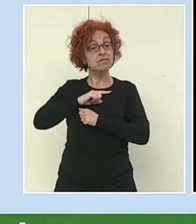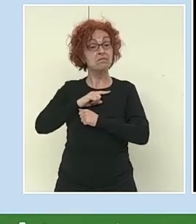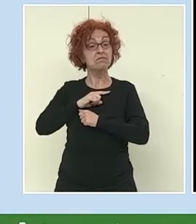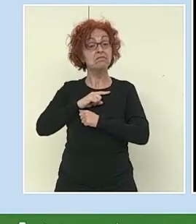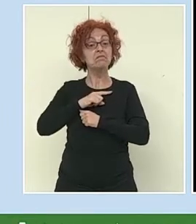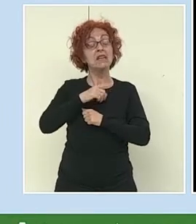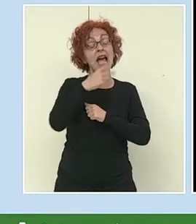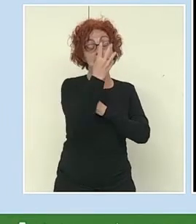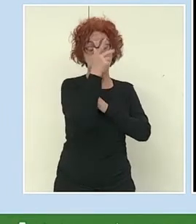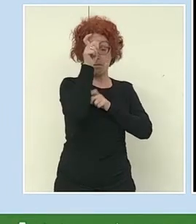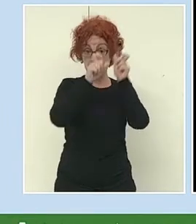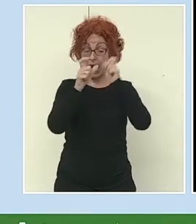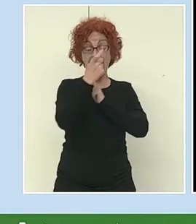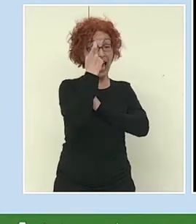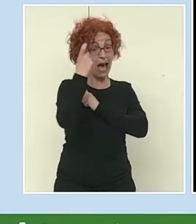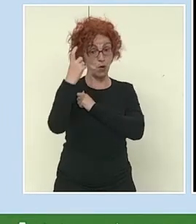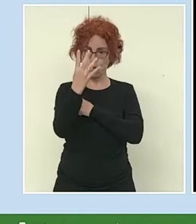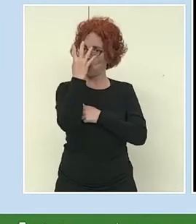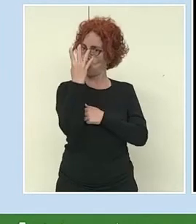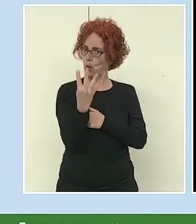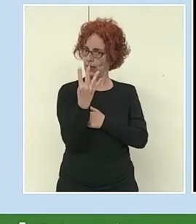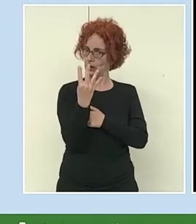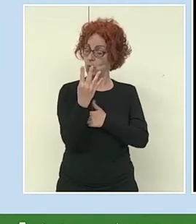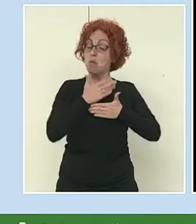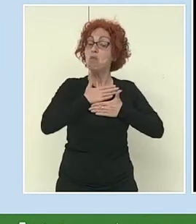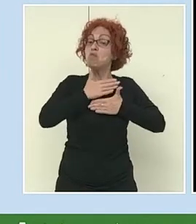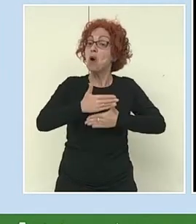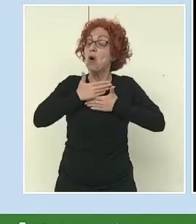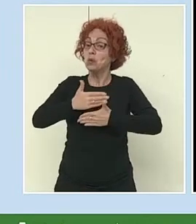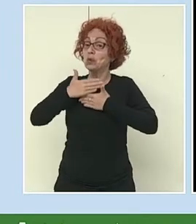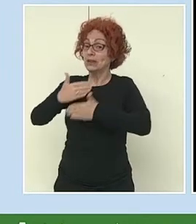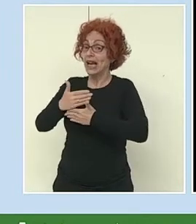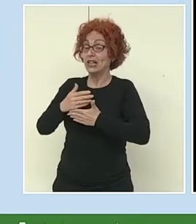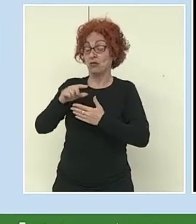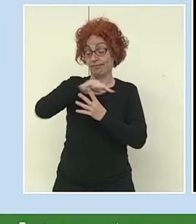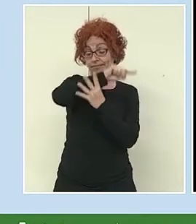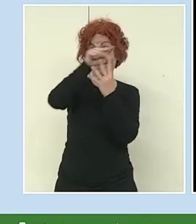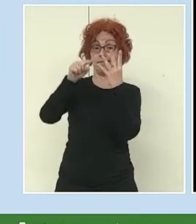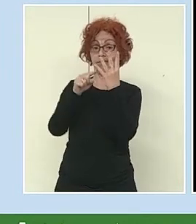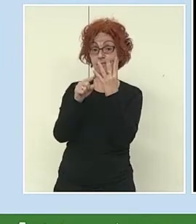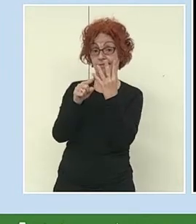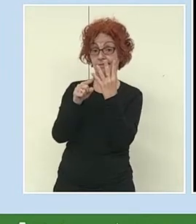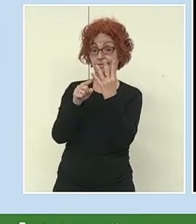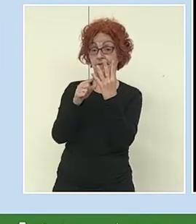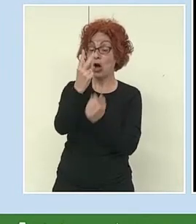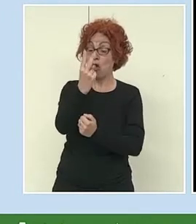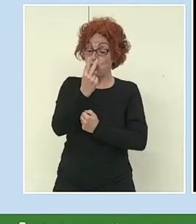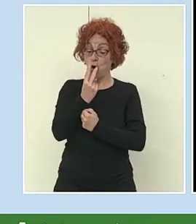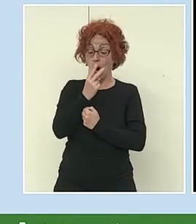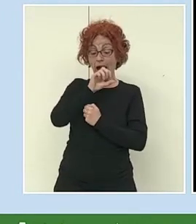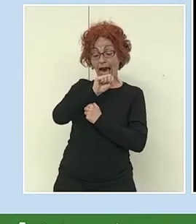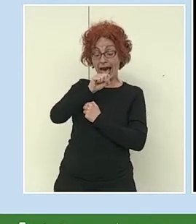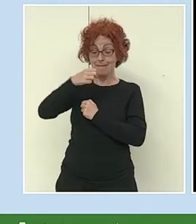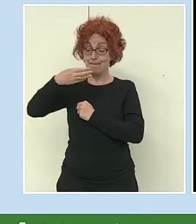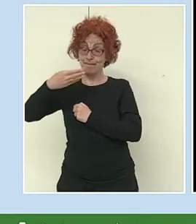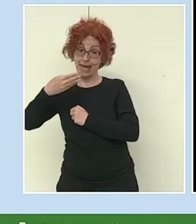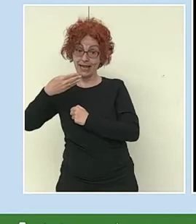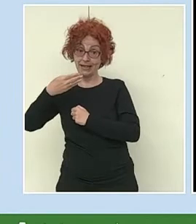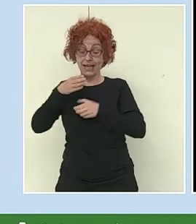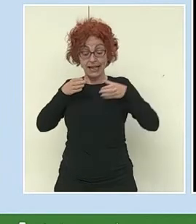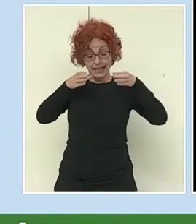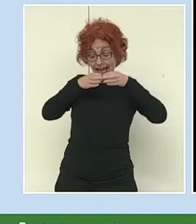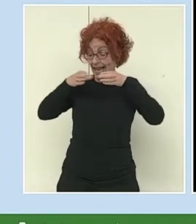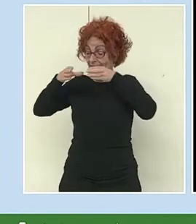alumnas o alumnos voluntarias, de las cuales A y B son el equipo de